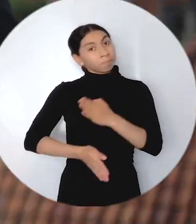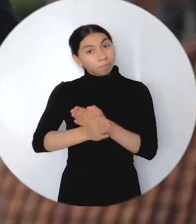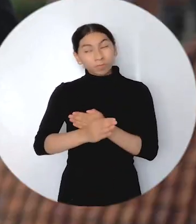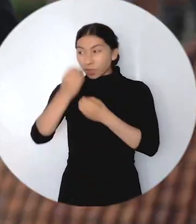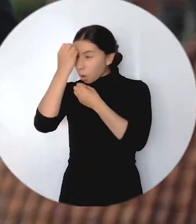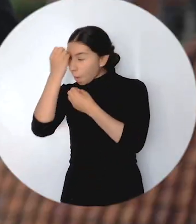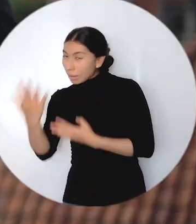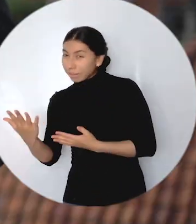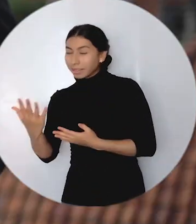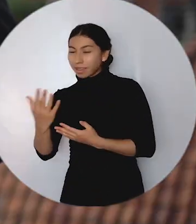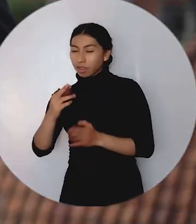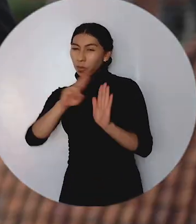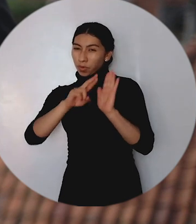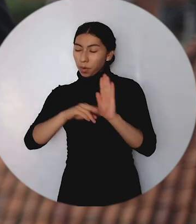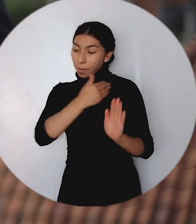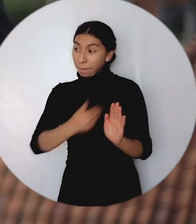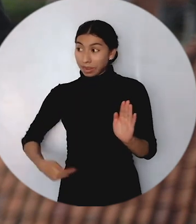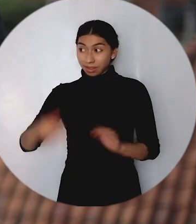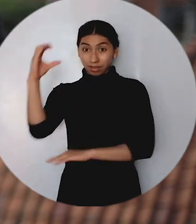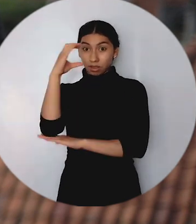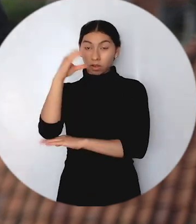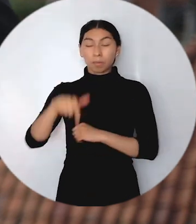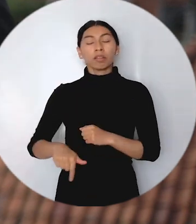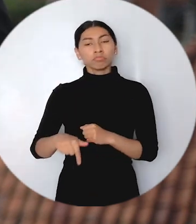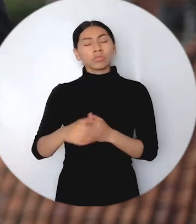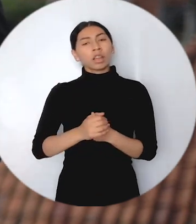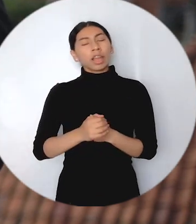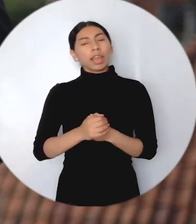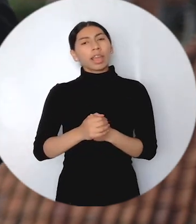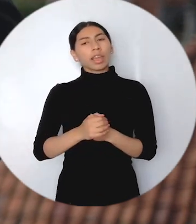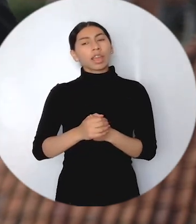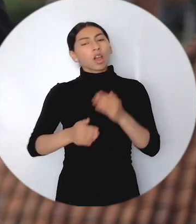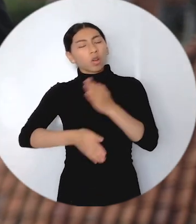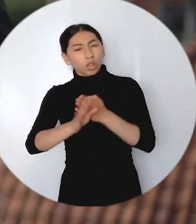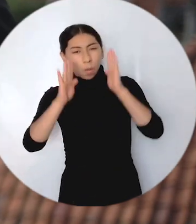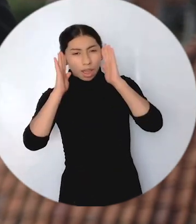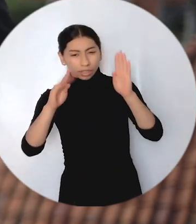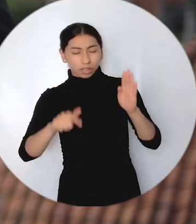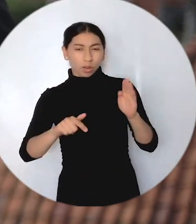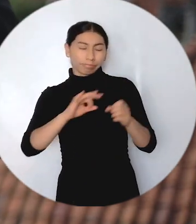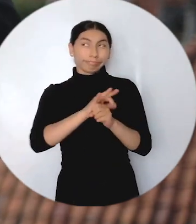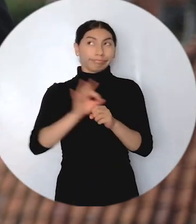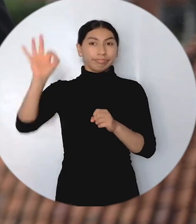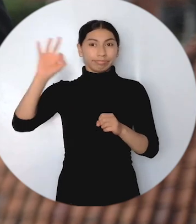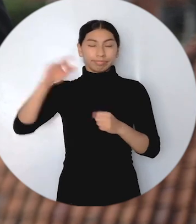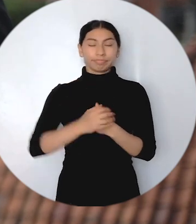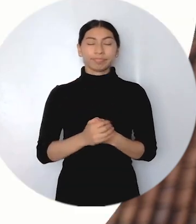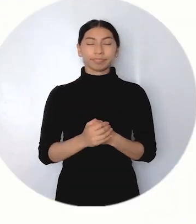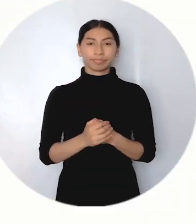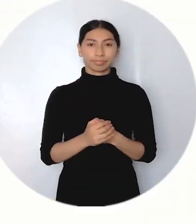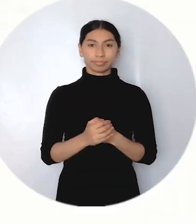Siguiendo los lineamientos presidenciales, la Unidad para las Víctimas continúa en el 2021 con la tensión en tiempos de COVID de la población afectada por el